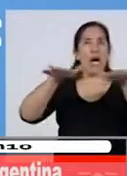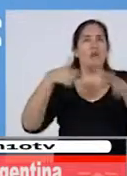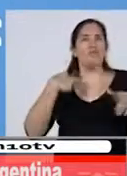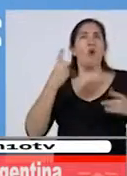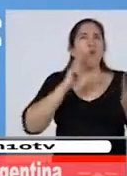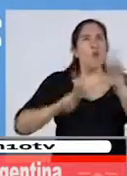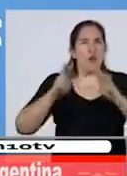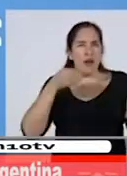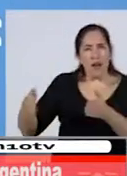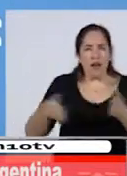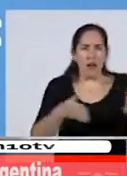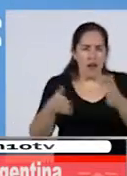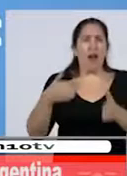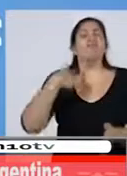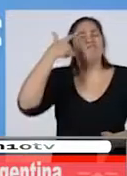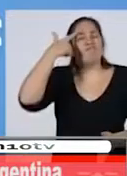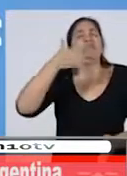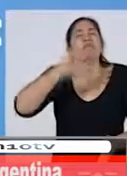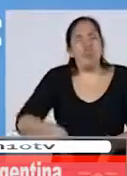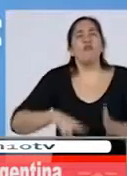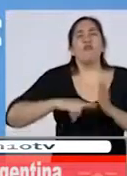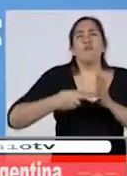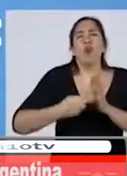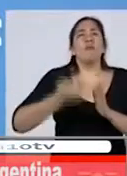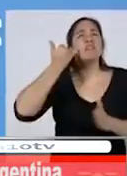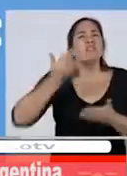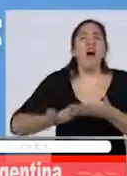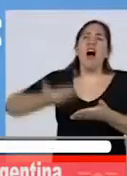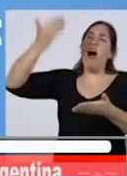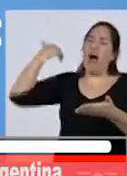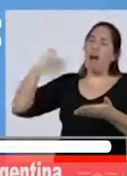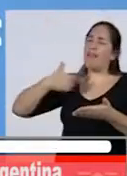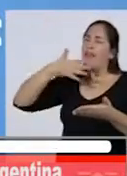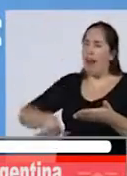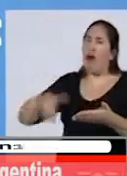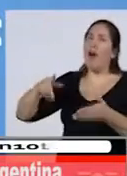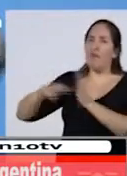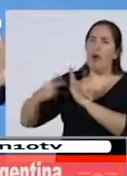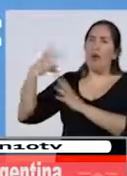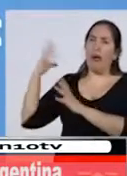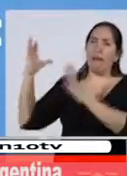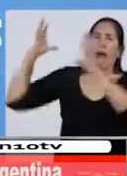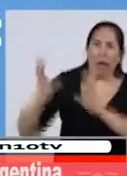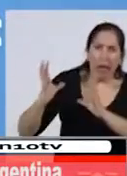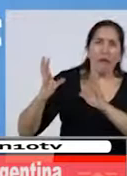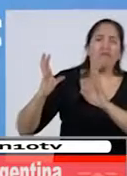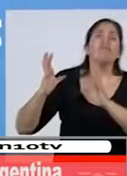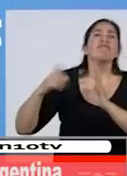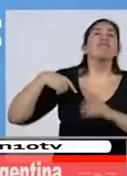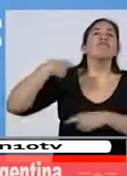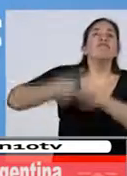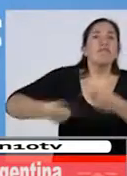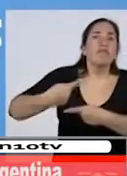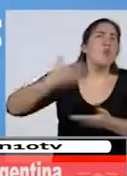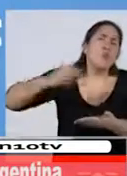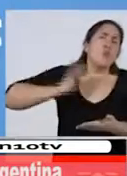mucho más claro cuáles son los problemas que hemos heredado no sólo de gobiernos anteriores, sino de décadas anteriores, que son